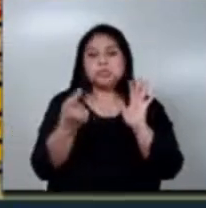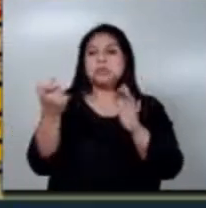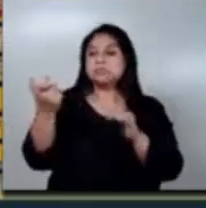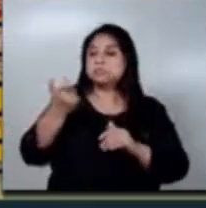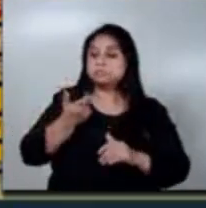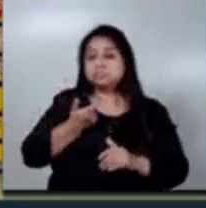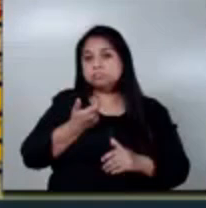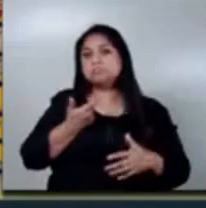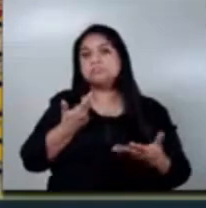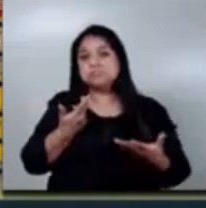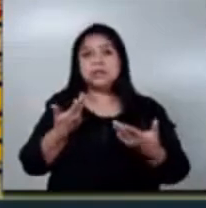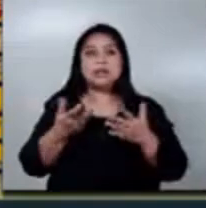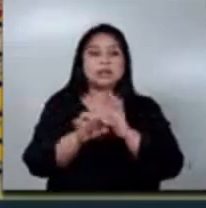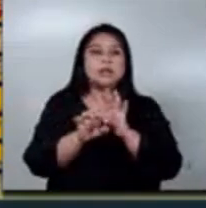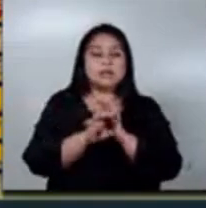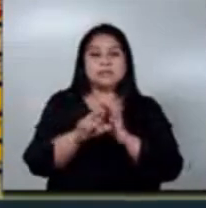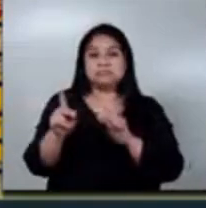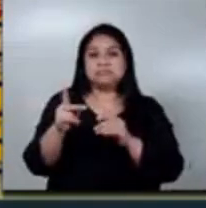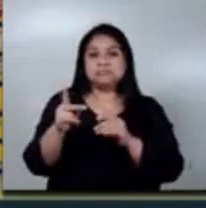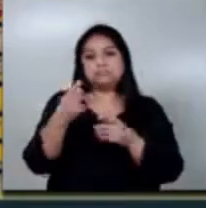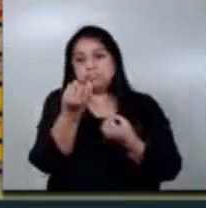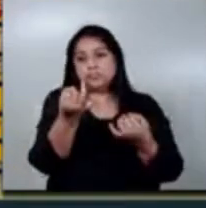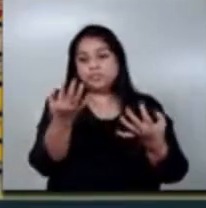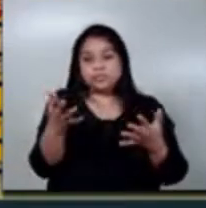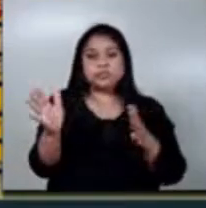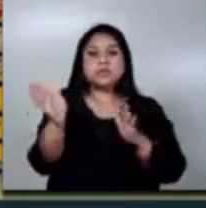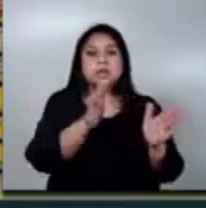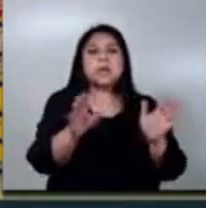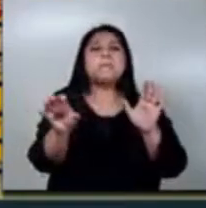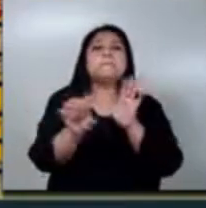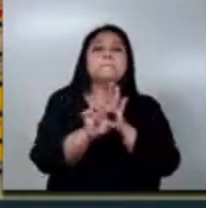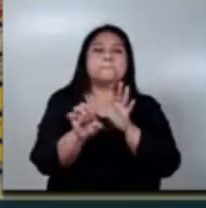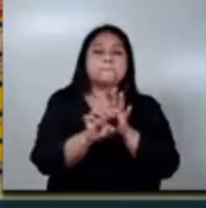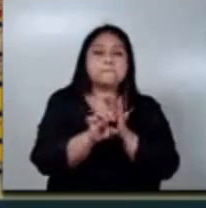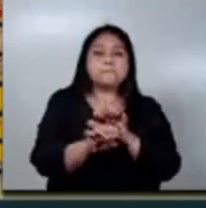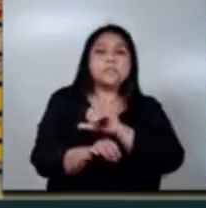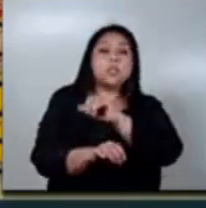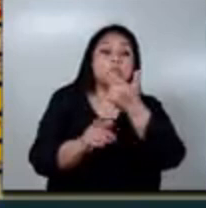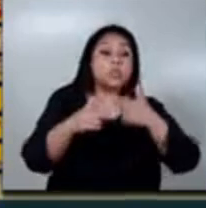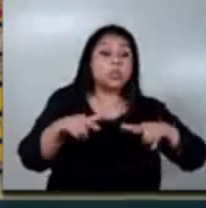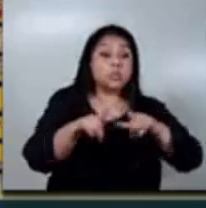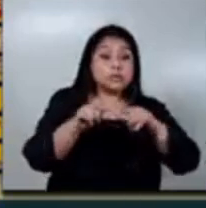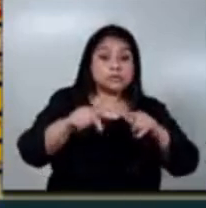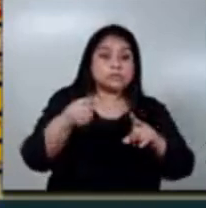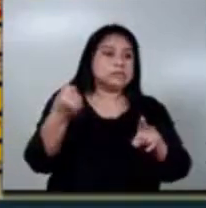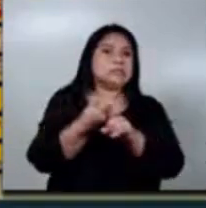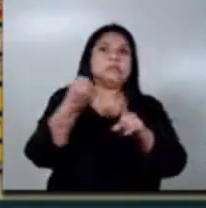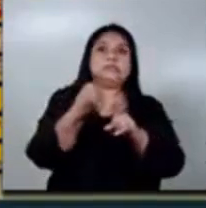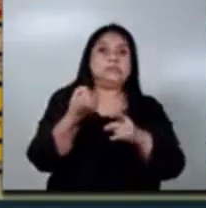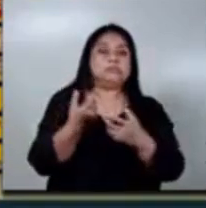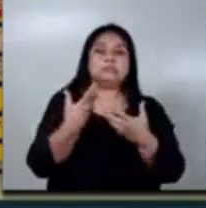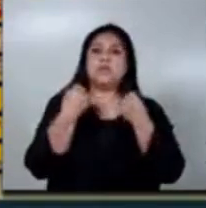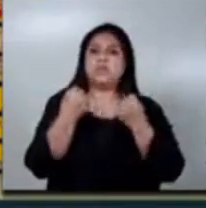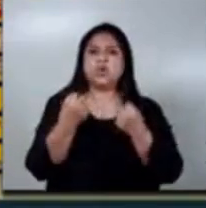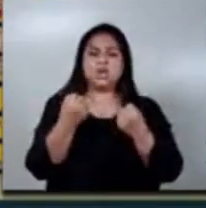por la activación de ese nivel. Pero hay lugares donde probablemente el evento climático esté siendo más drástico